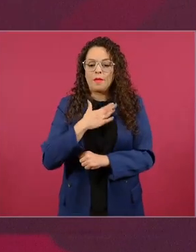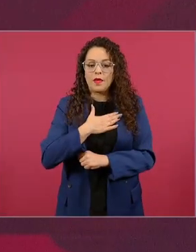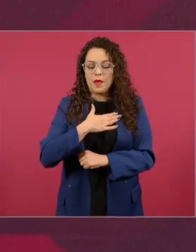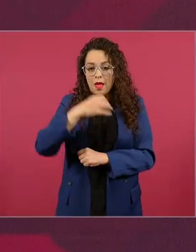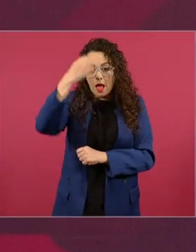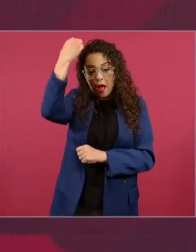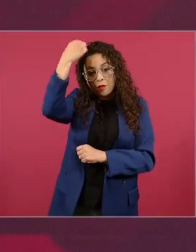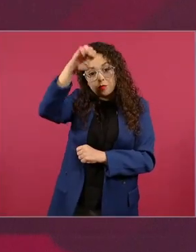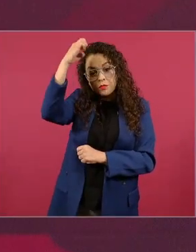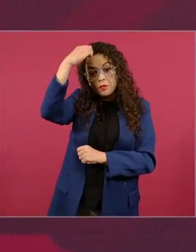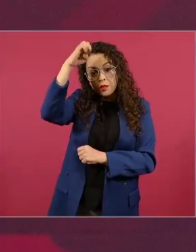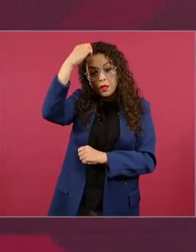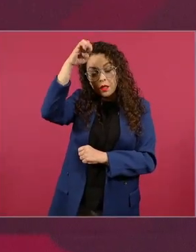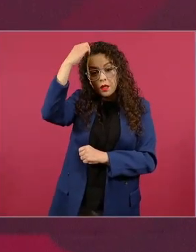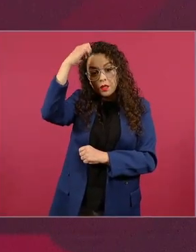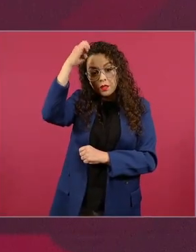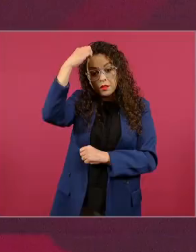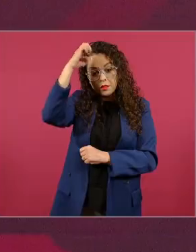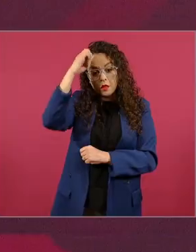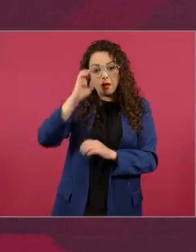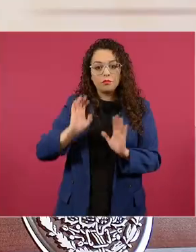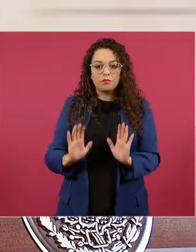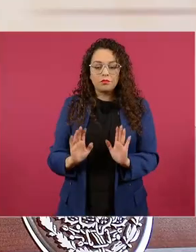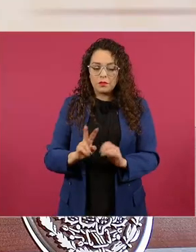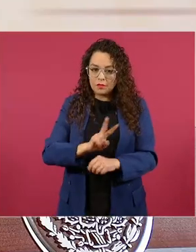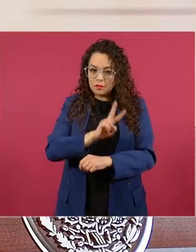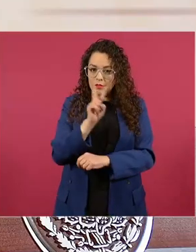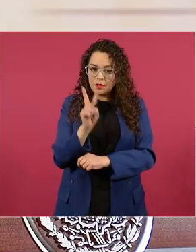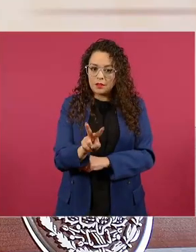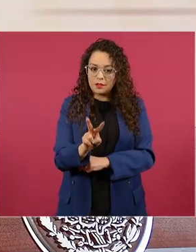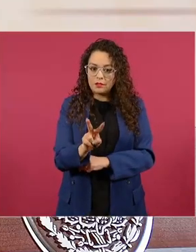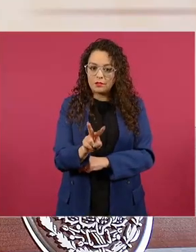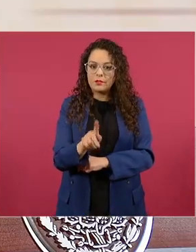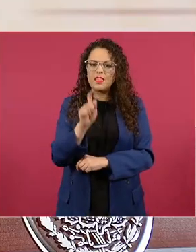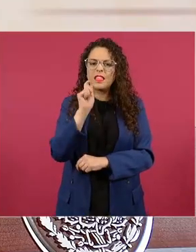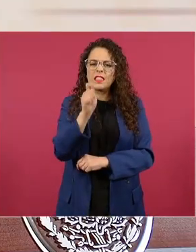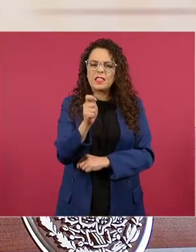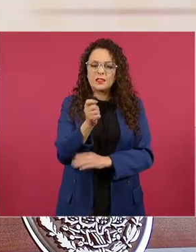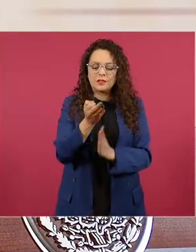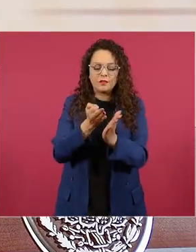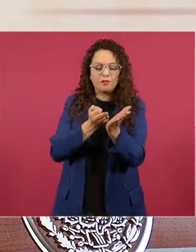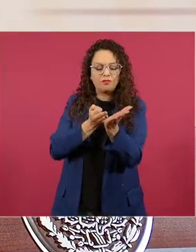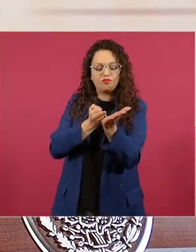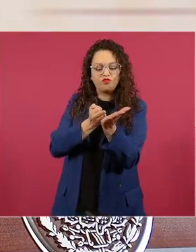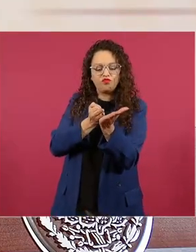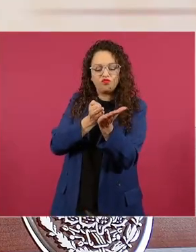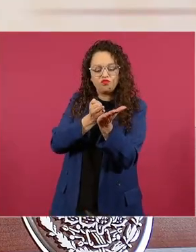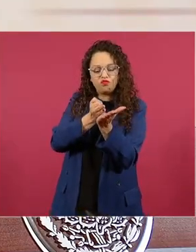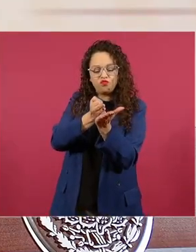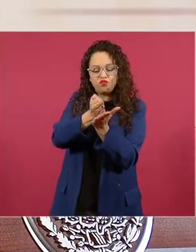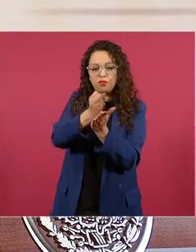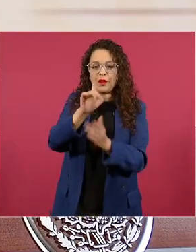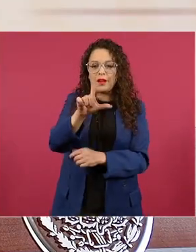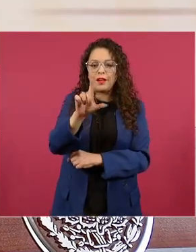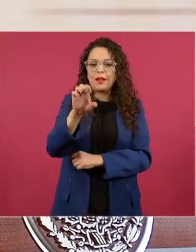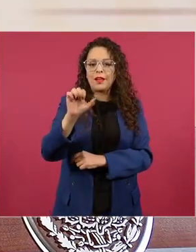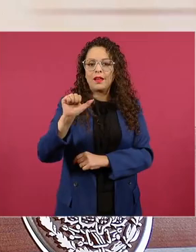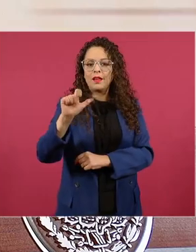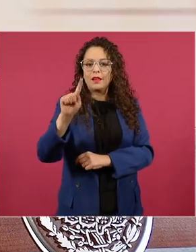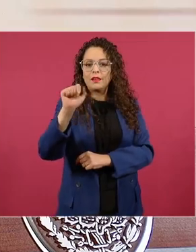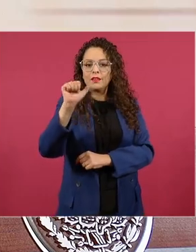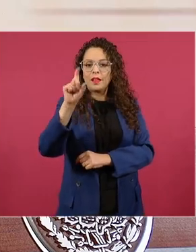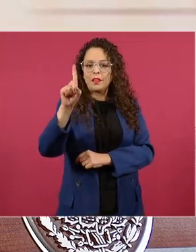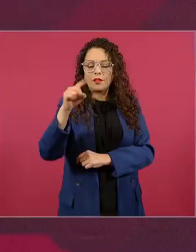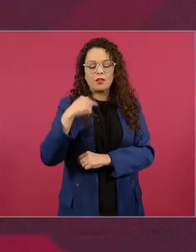experiencia yo le tengo mucha confianza a la lealtad del pueblo yo no